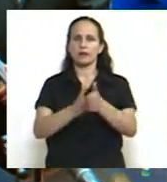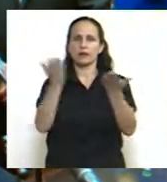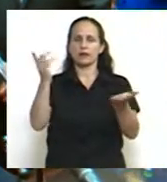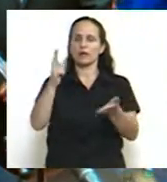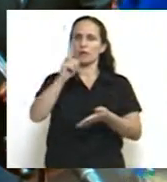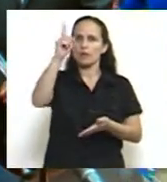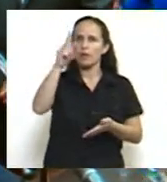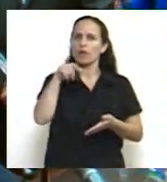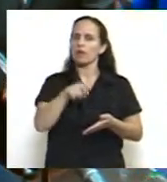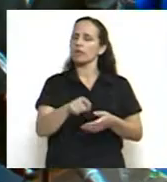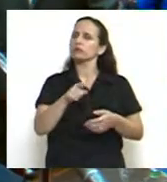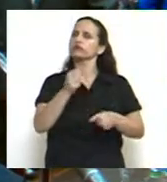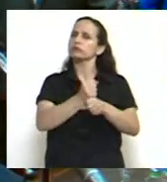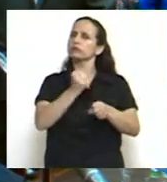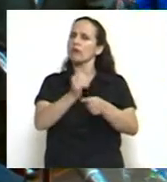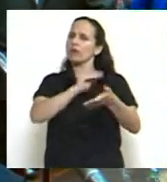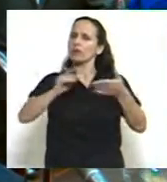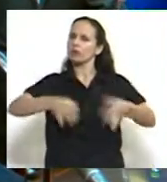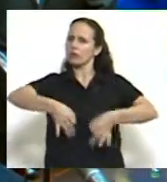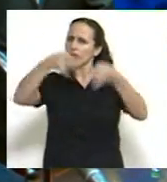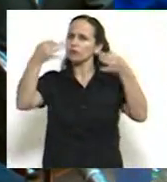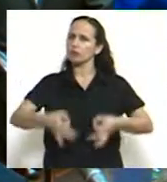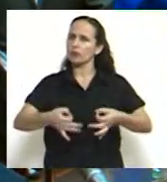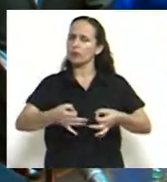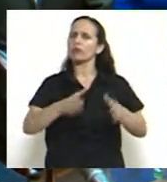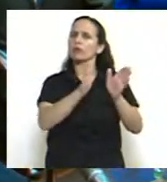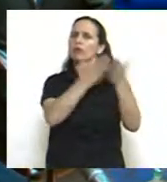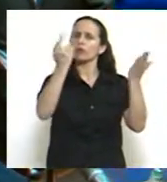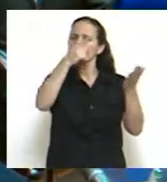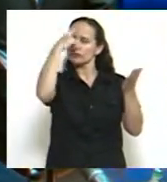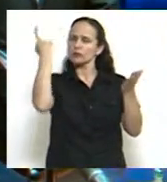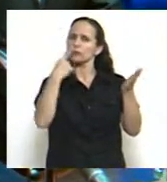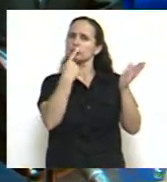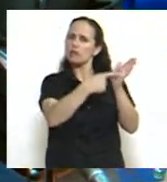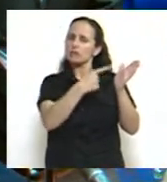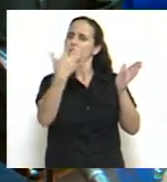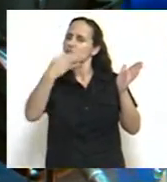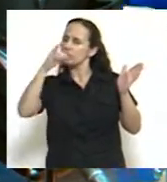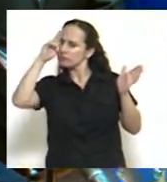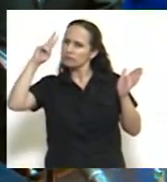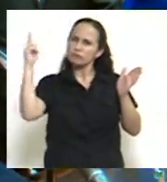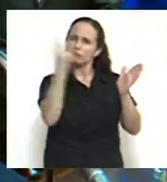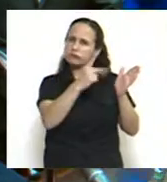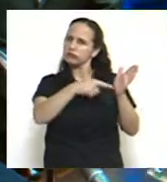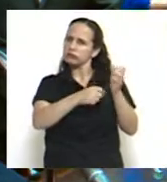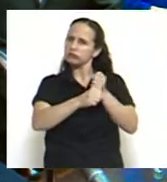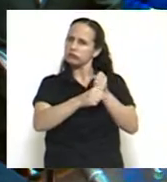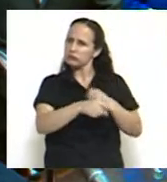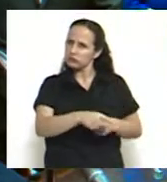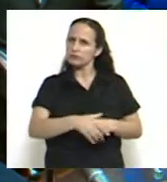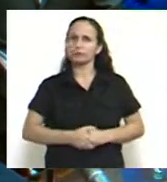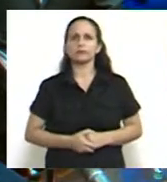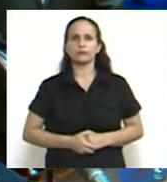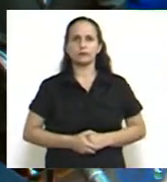desempeñar fielmente el cargo de diputado y obrar en todo de conformidad con lo que prescribe la Constitución